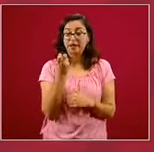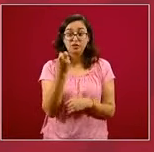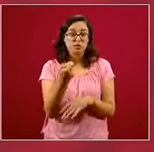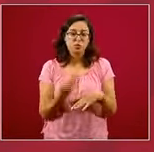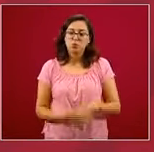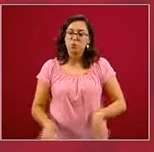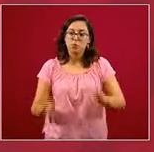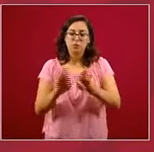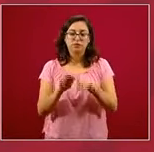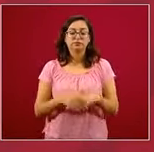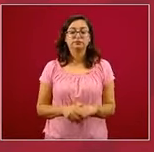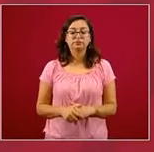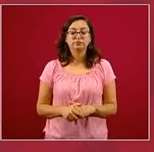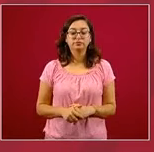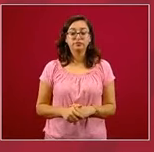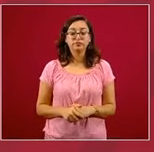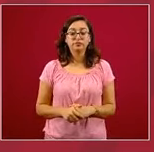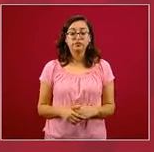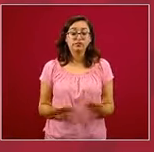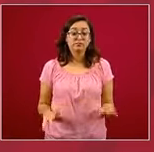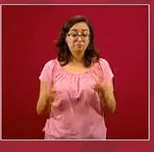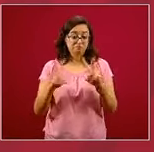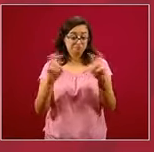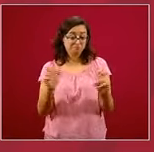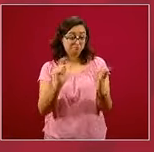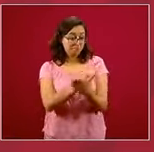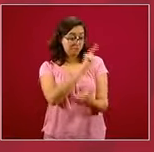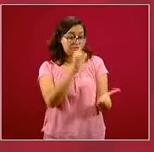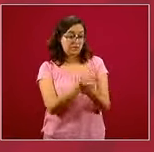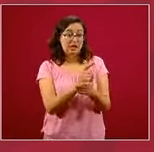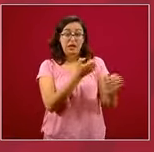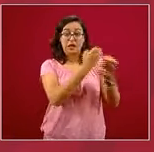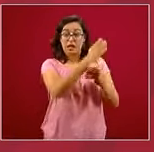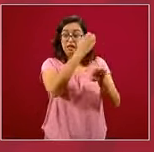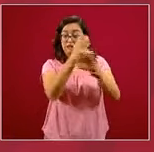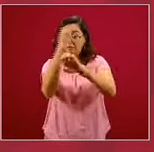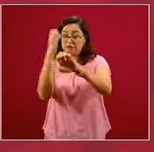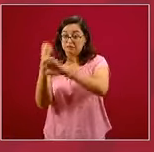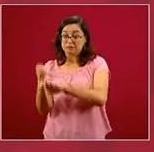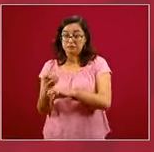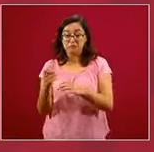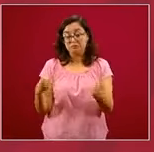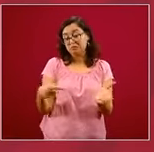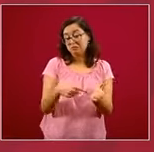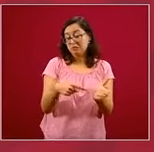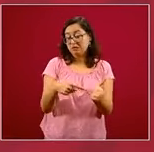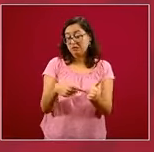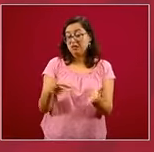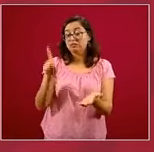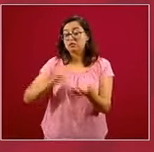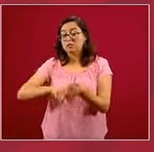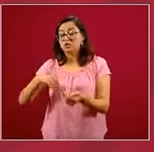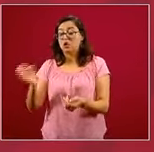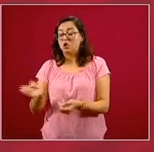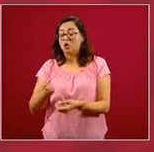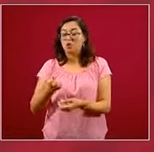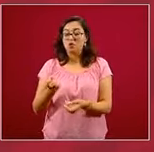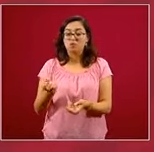Ahora, este tema de las legislaturas locales y las leyes que prohíben la venta de alimentos